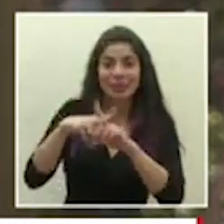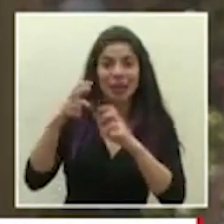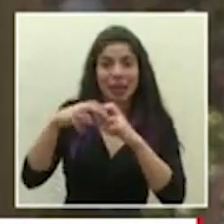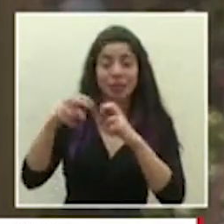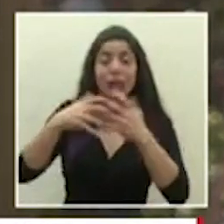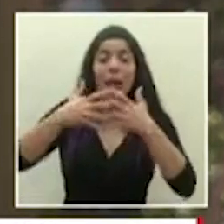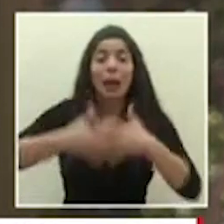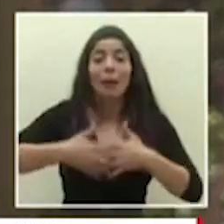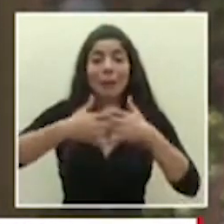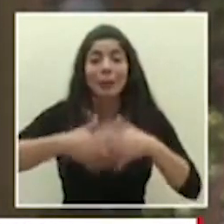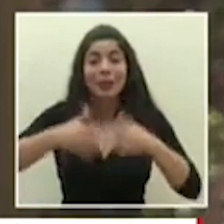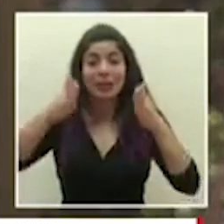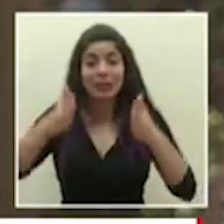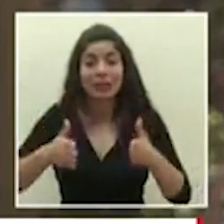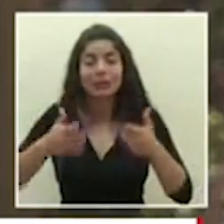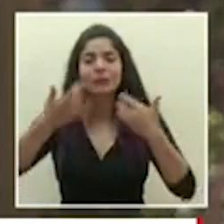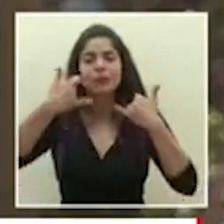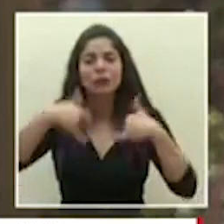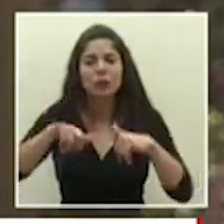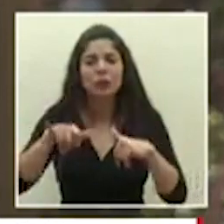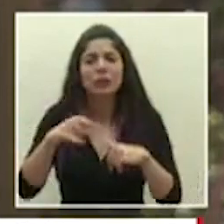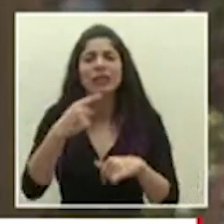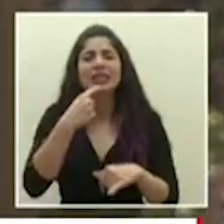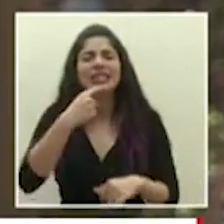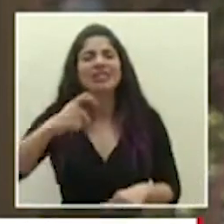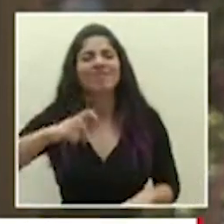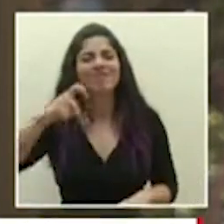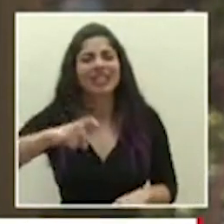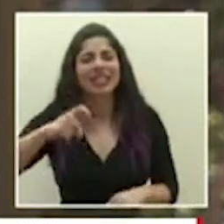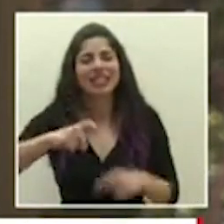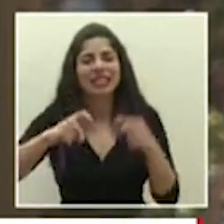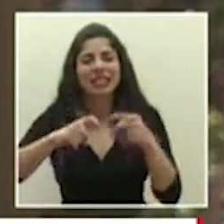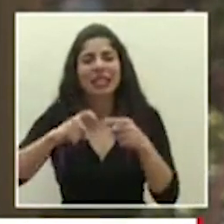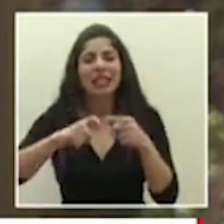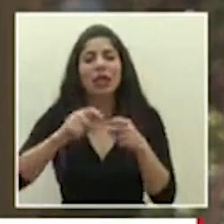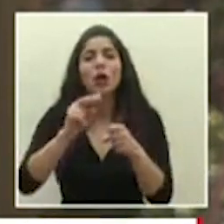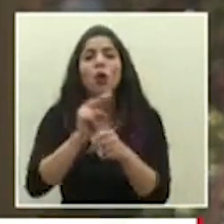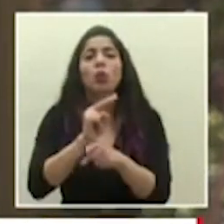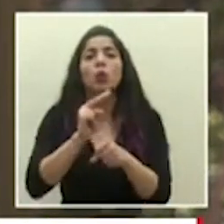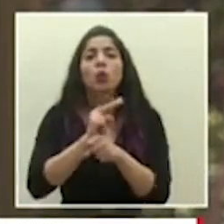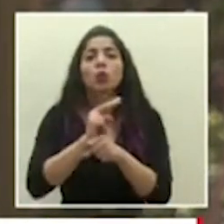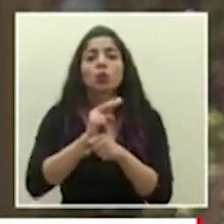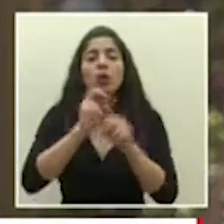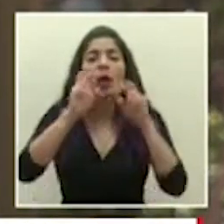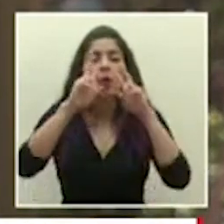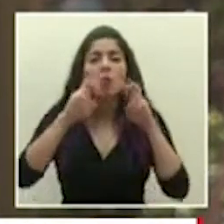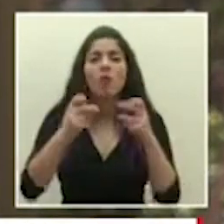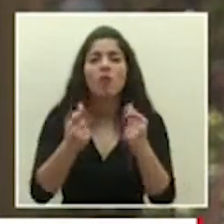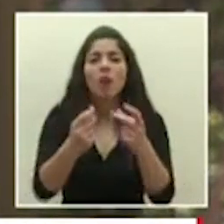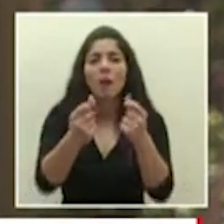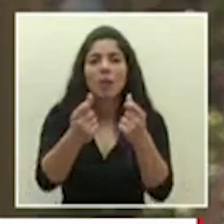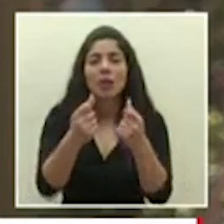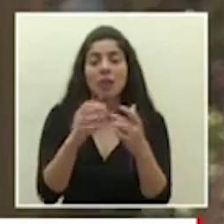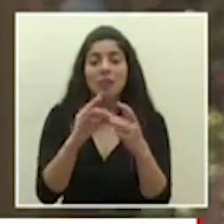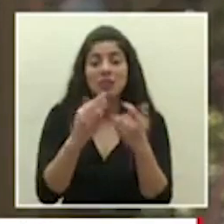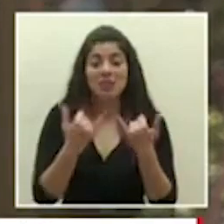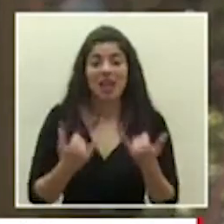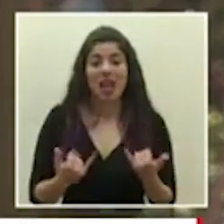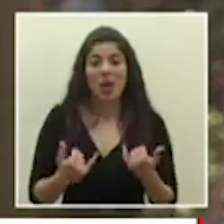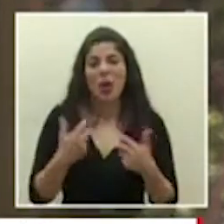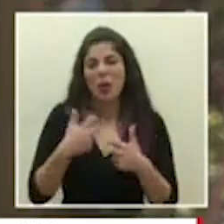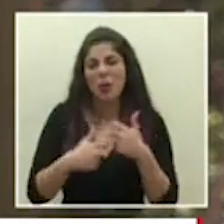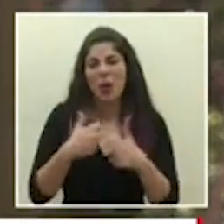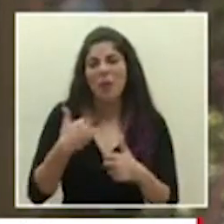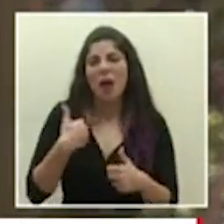empresarios siguen planteando la necesidad de la posibilidad de la utilización de la prueba rápida sobre todo ahora con el conflicto que hay